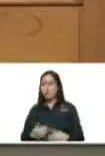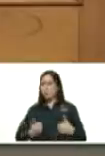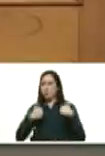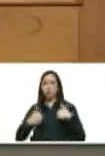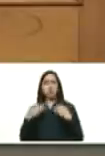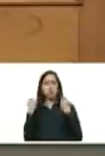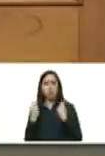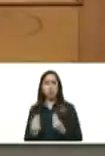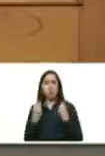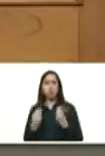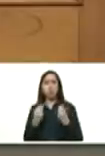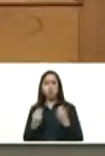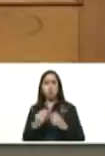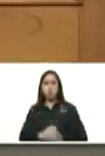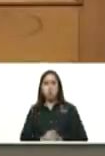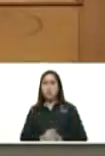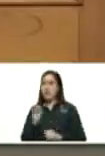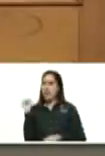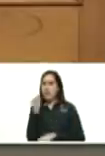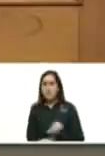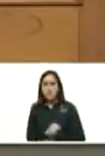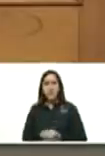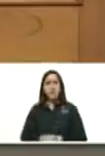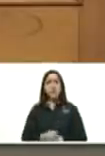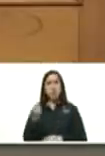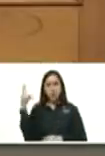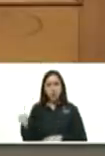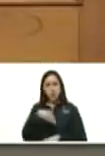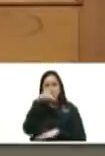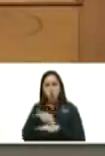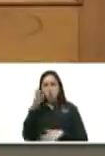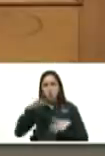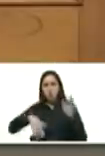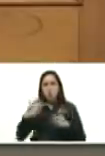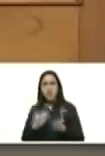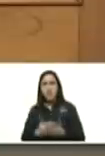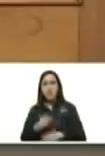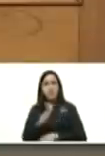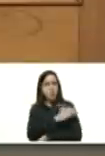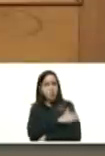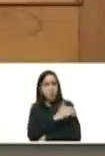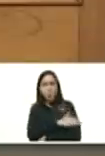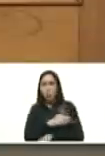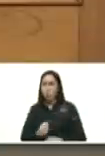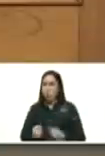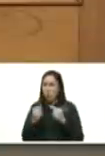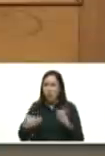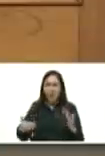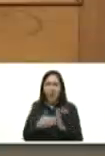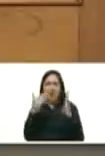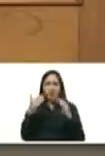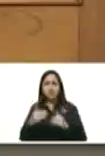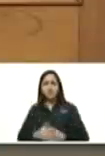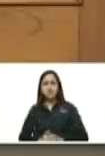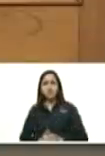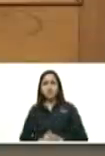venezolanos haber perdido las elecciones en el 2015 con esa oposición extremista contra revolucionaria